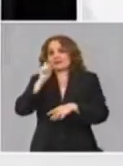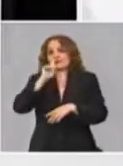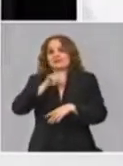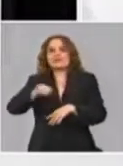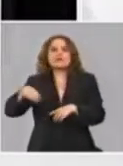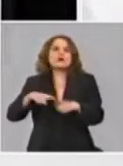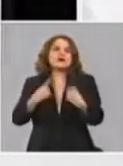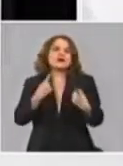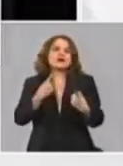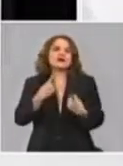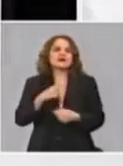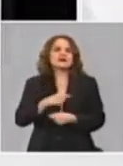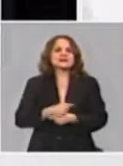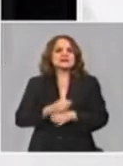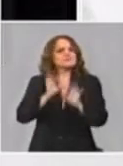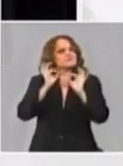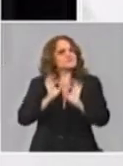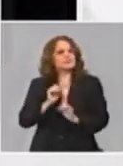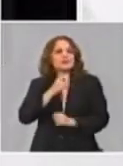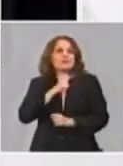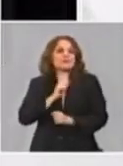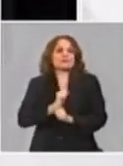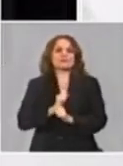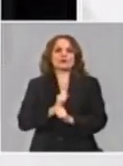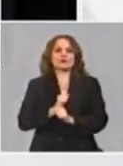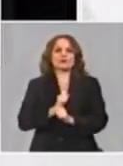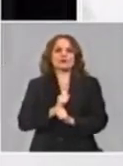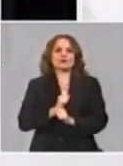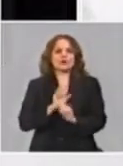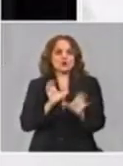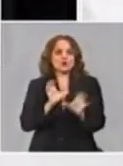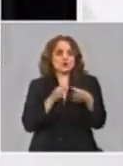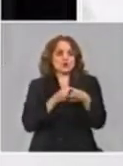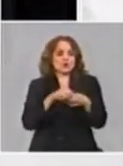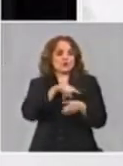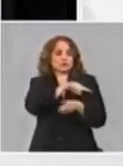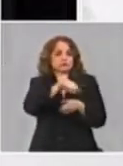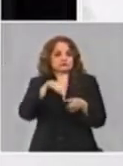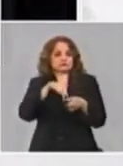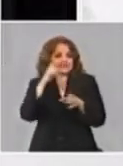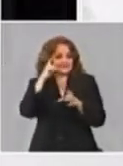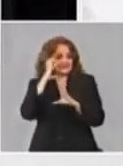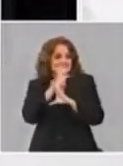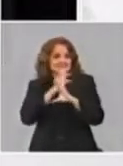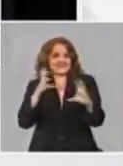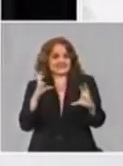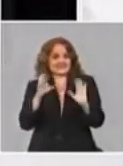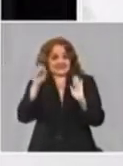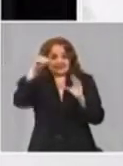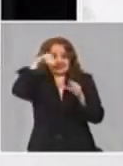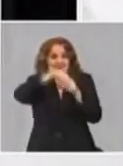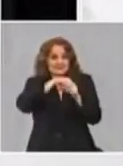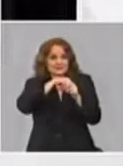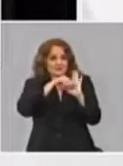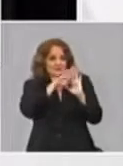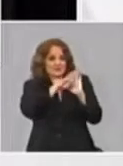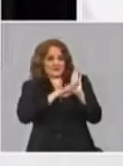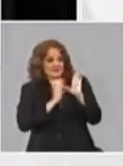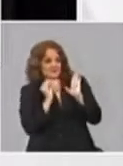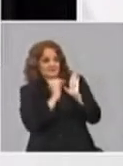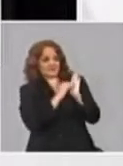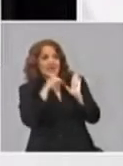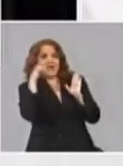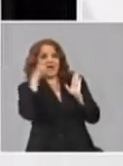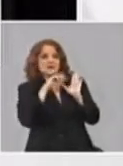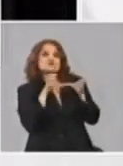tema de haber podido tener un grupo, un componente de ciencia dentro del plan de medidas y que ese componente de